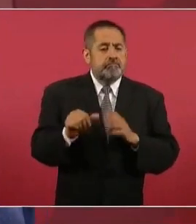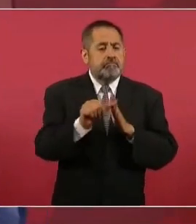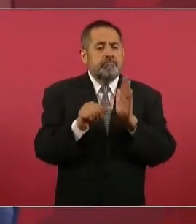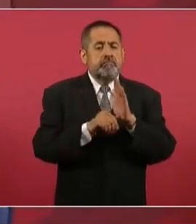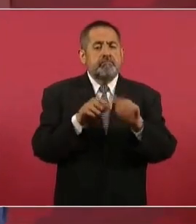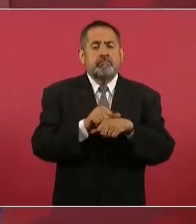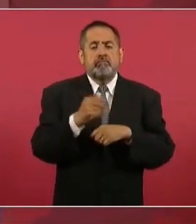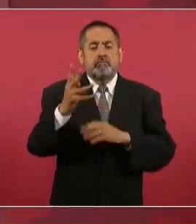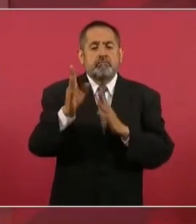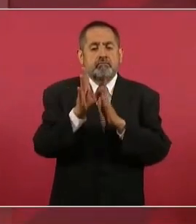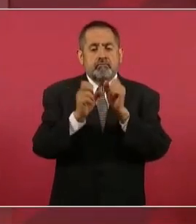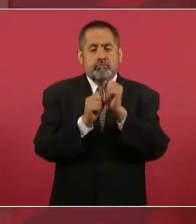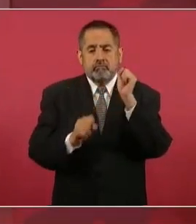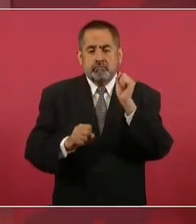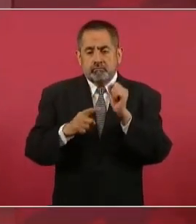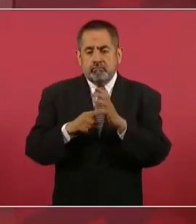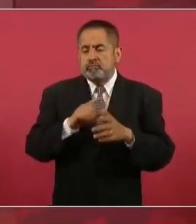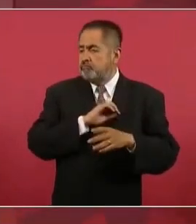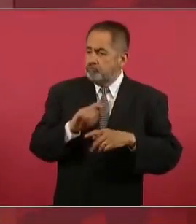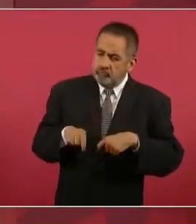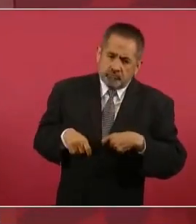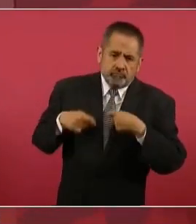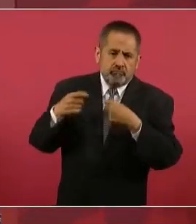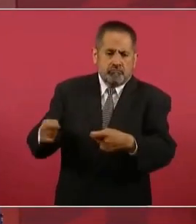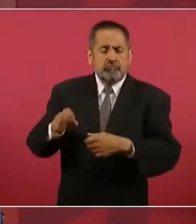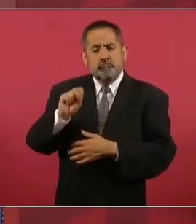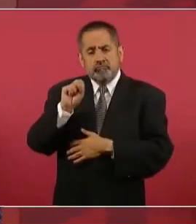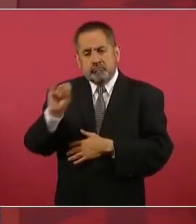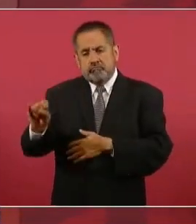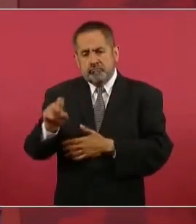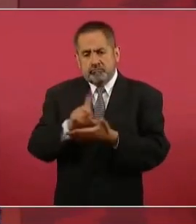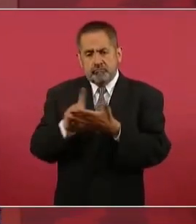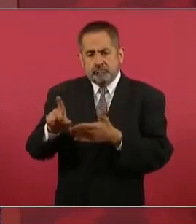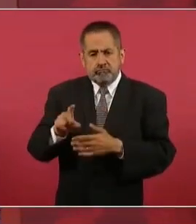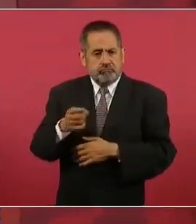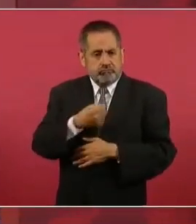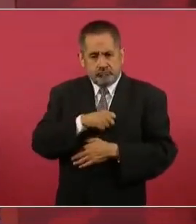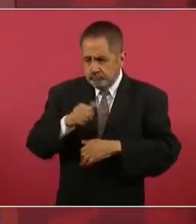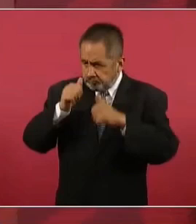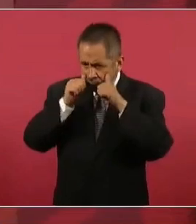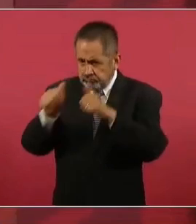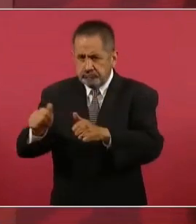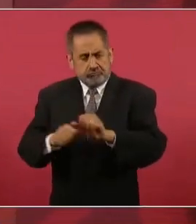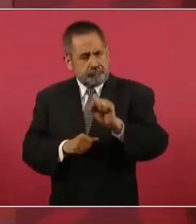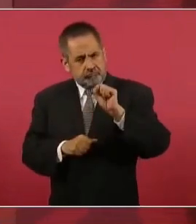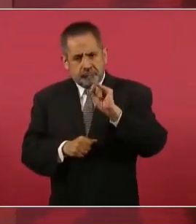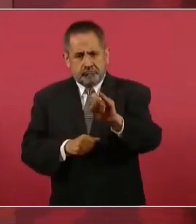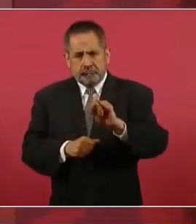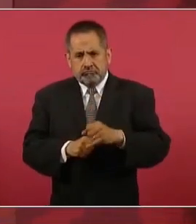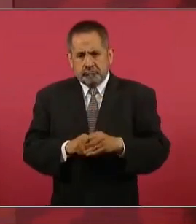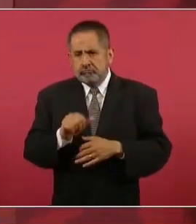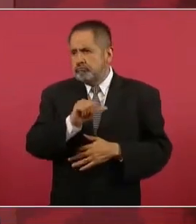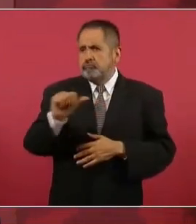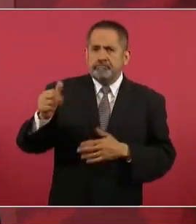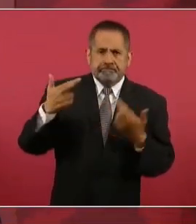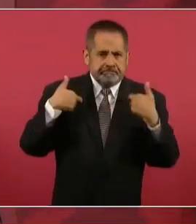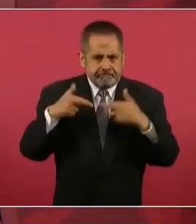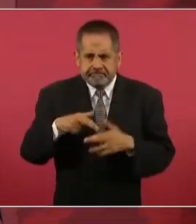Constitución se debe garantizar el derecho a la salud. Entonces, esa atención médica al maestro